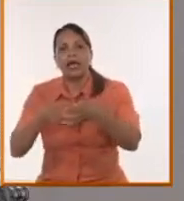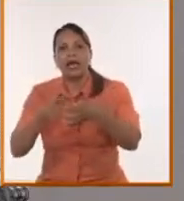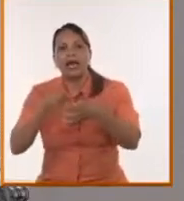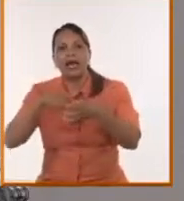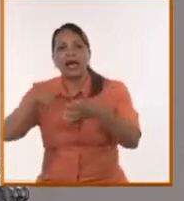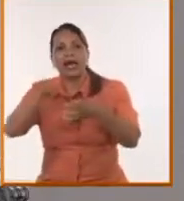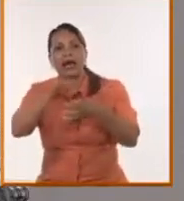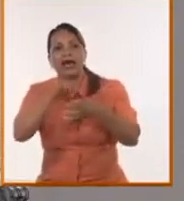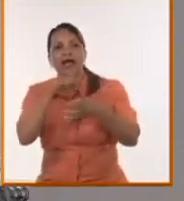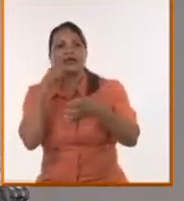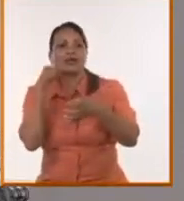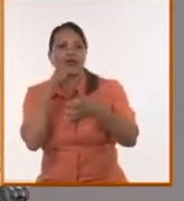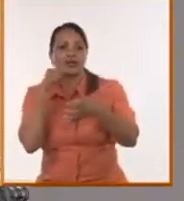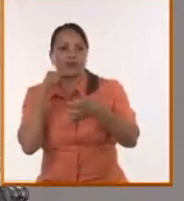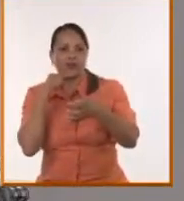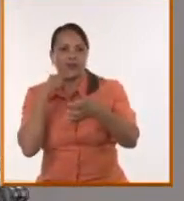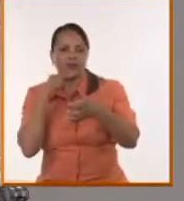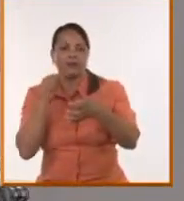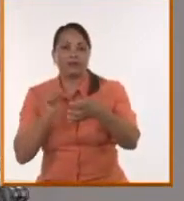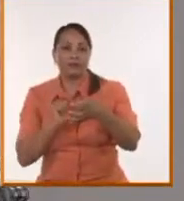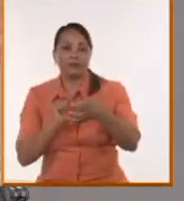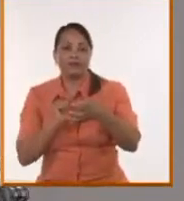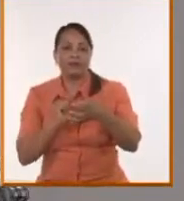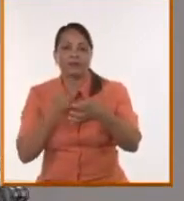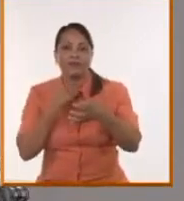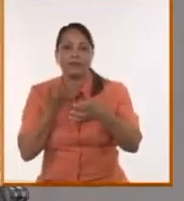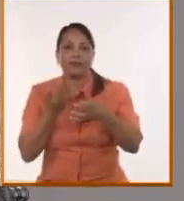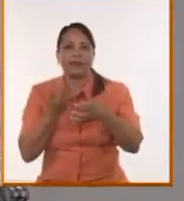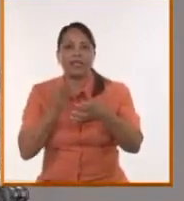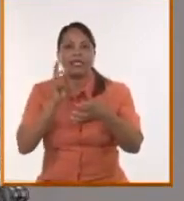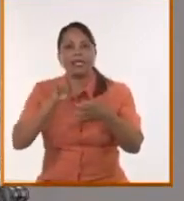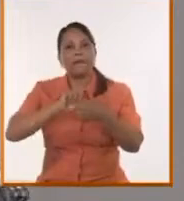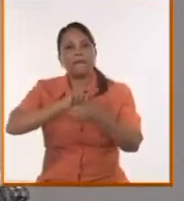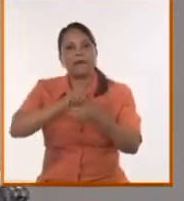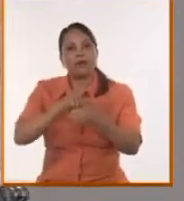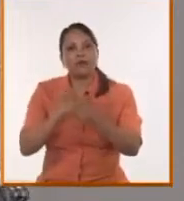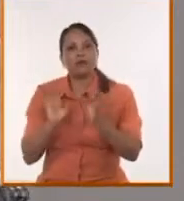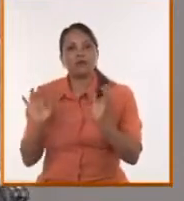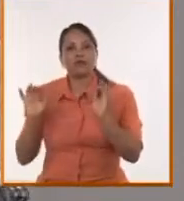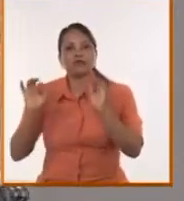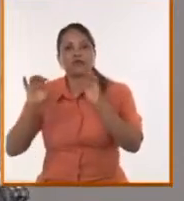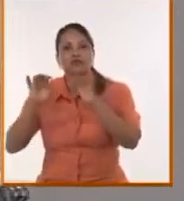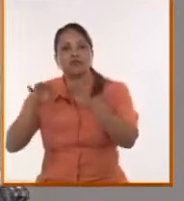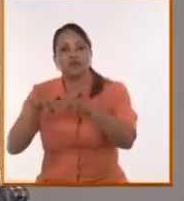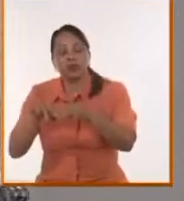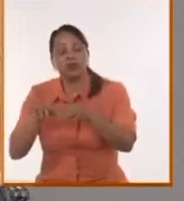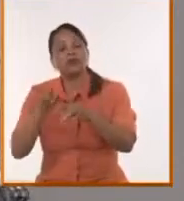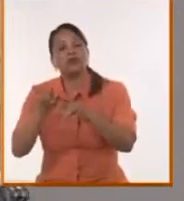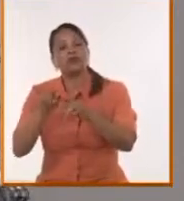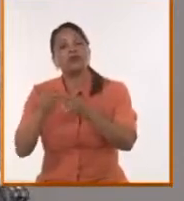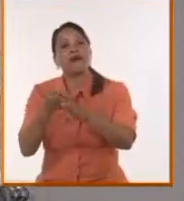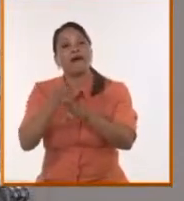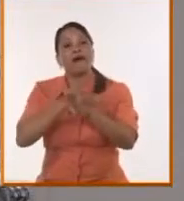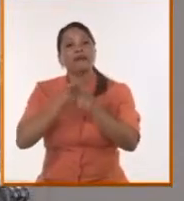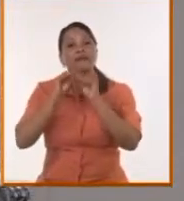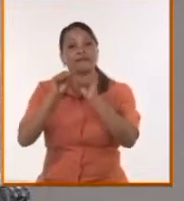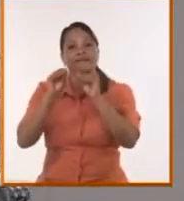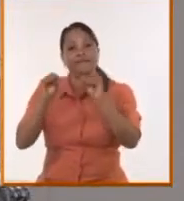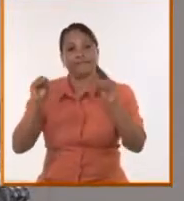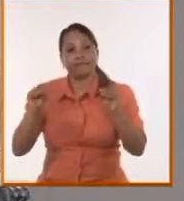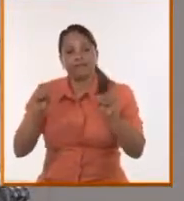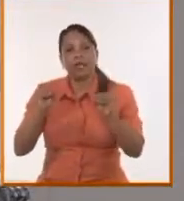nucleares que podían llegar a San Petersburgo en menos de tres minutos. Por lo tanto, estuvimos alertando. Lo que se ha hecho es una gran